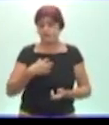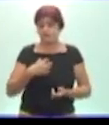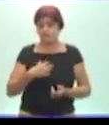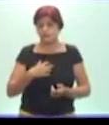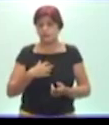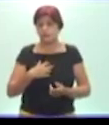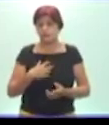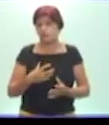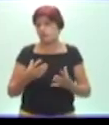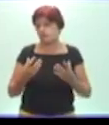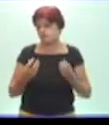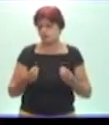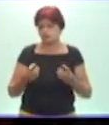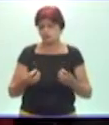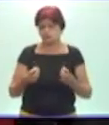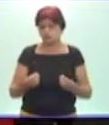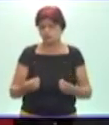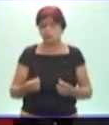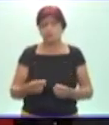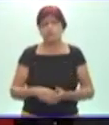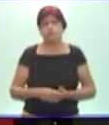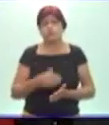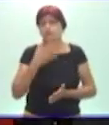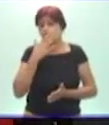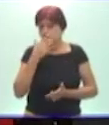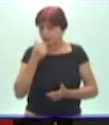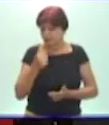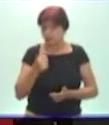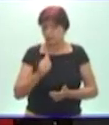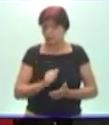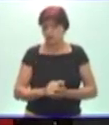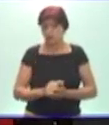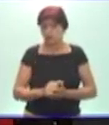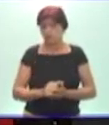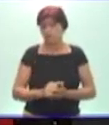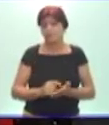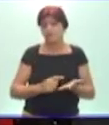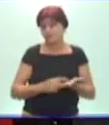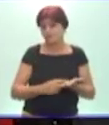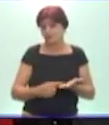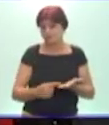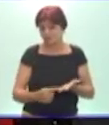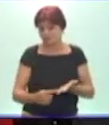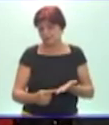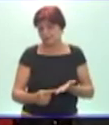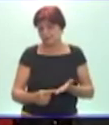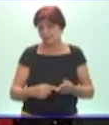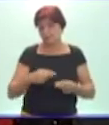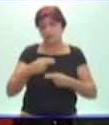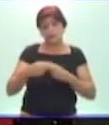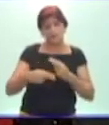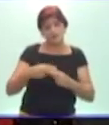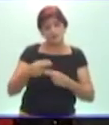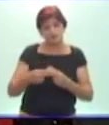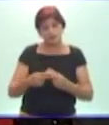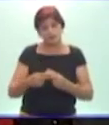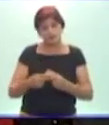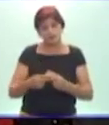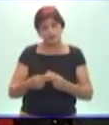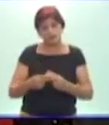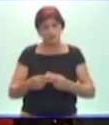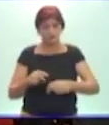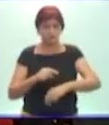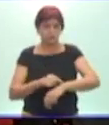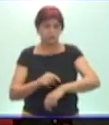ventajas. Cuando nosotros planificamos la semana, nosotros entonces hacemos un aprovechamiento óptimo del